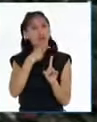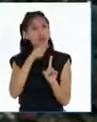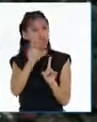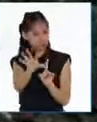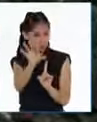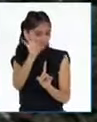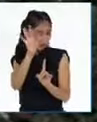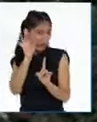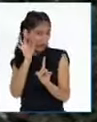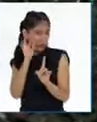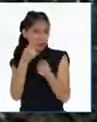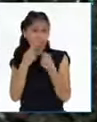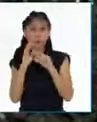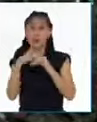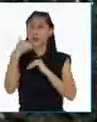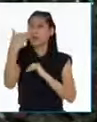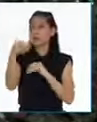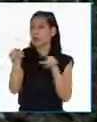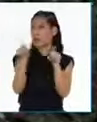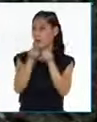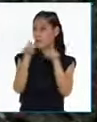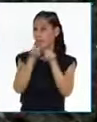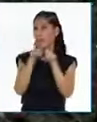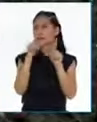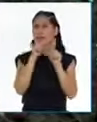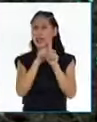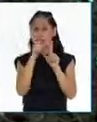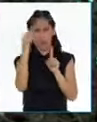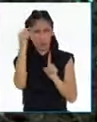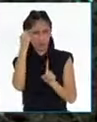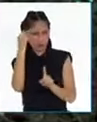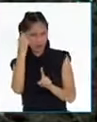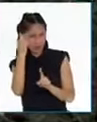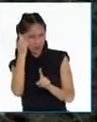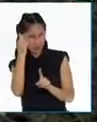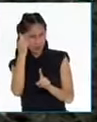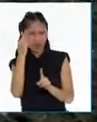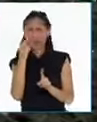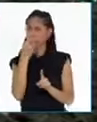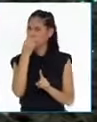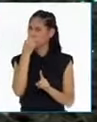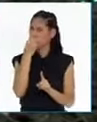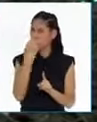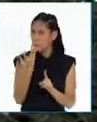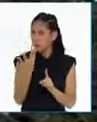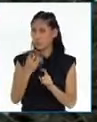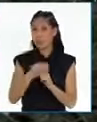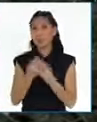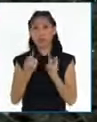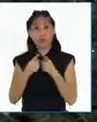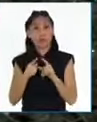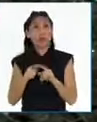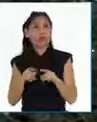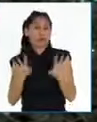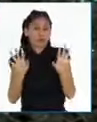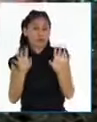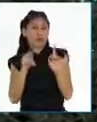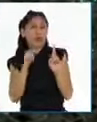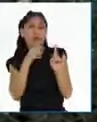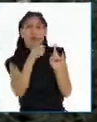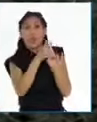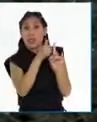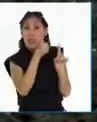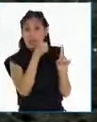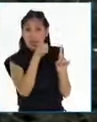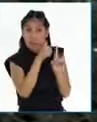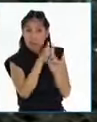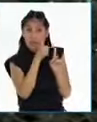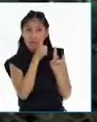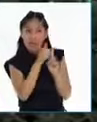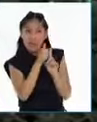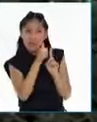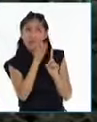pensar cuál es su instrumento favorito. Esto significa que es un asunto privado. Entonces, ¿es igual que la